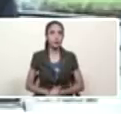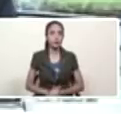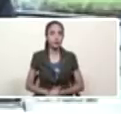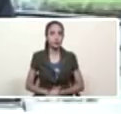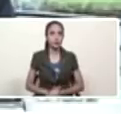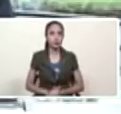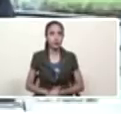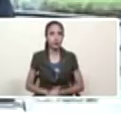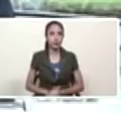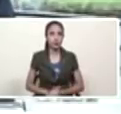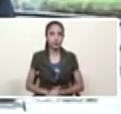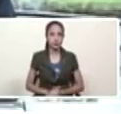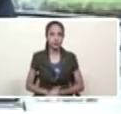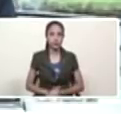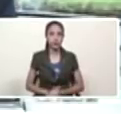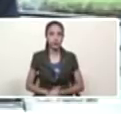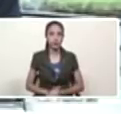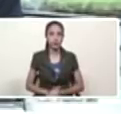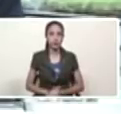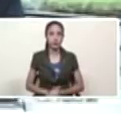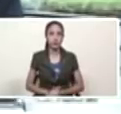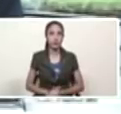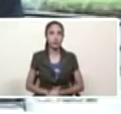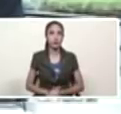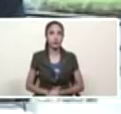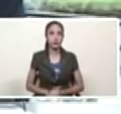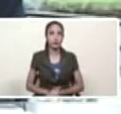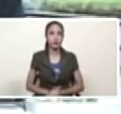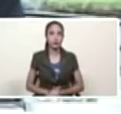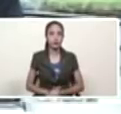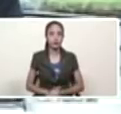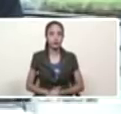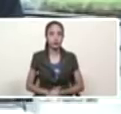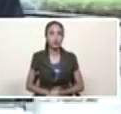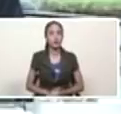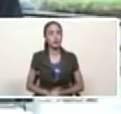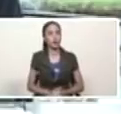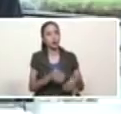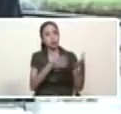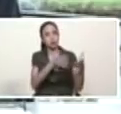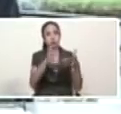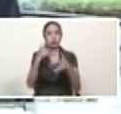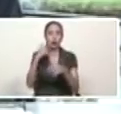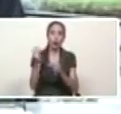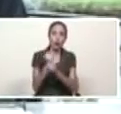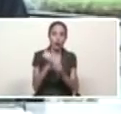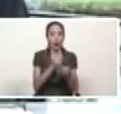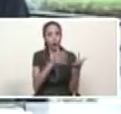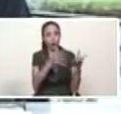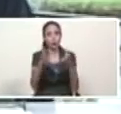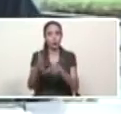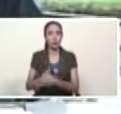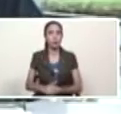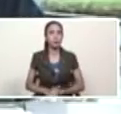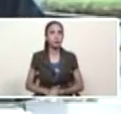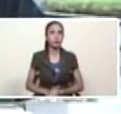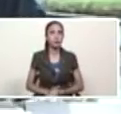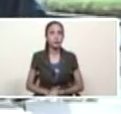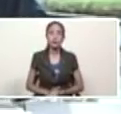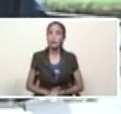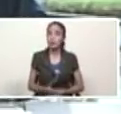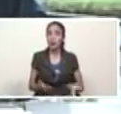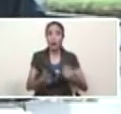de abastecimiento y producción cada sindicato cada consejo obrero cada consejo de trabajadores cada